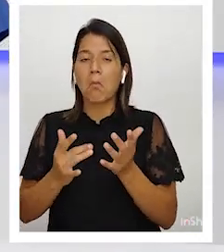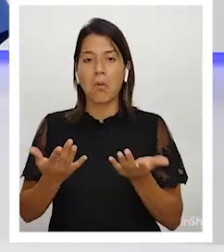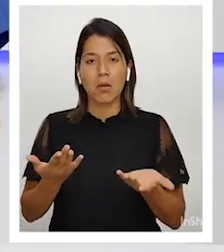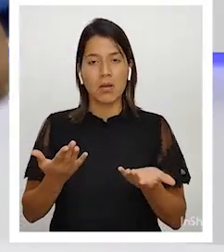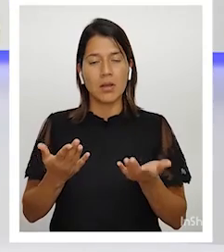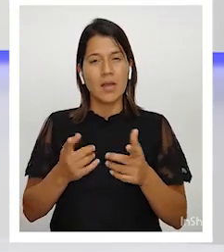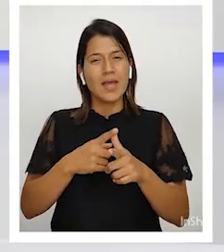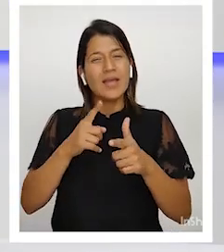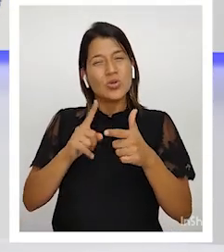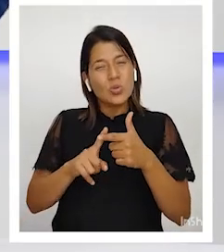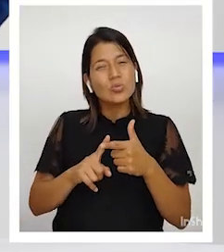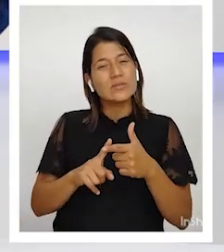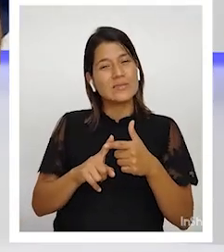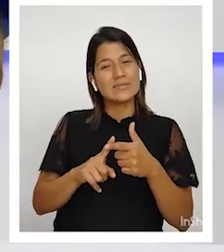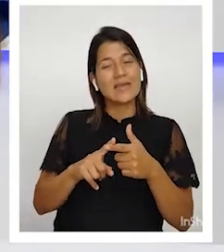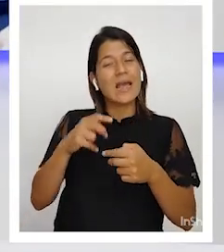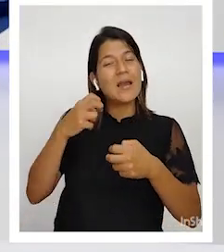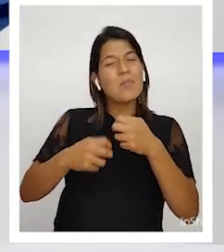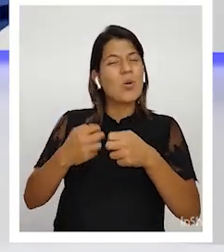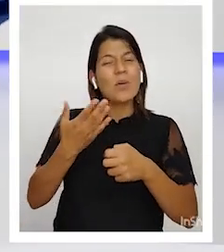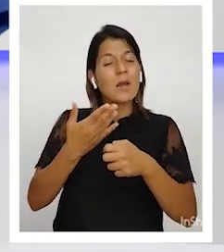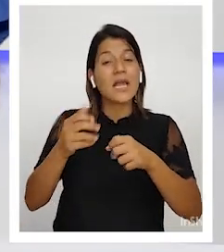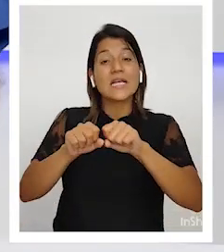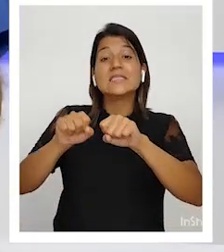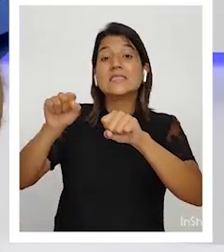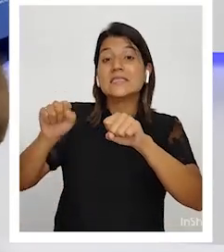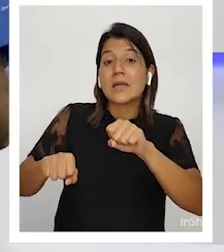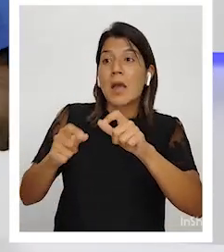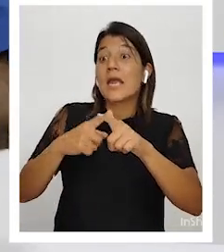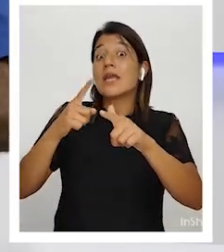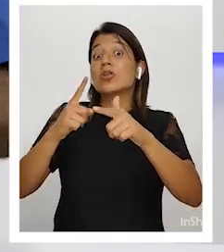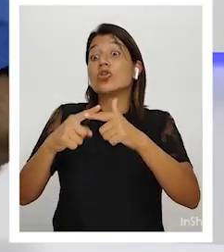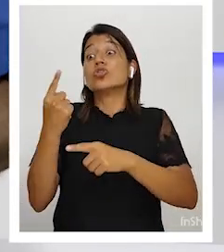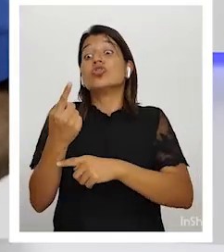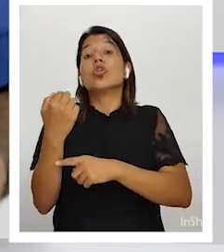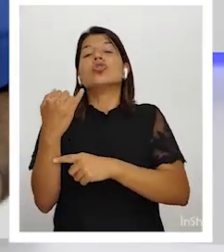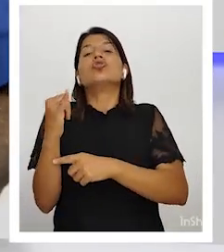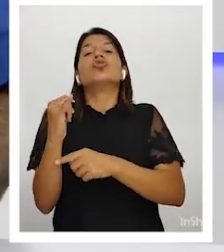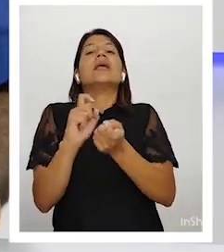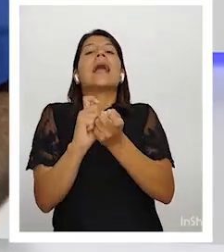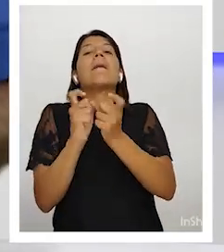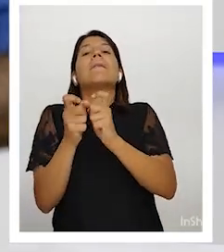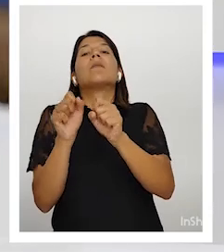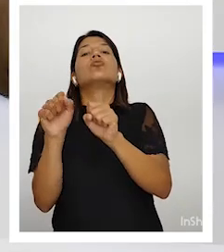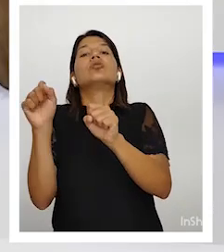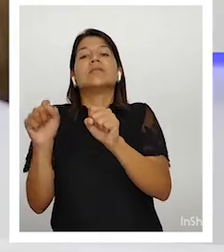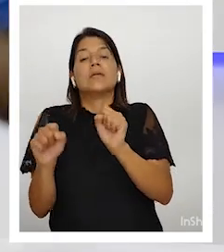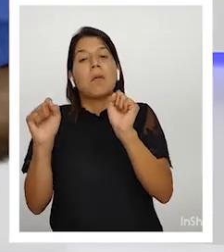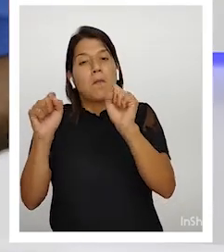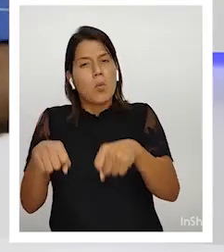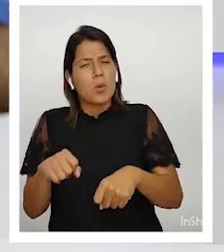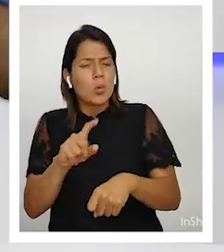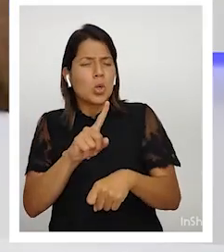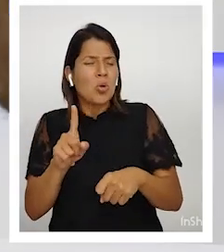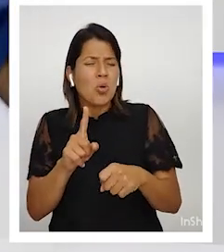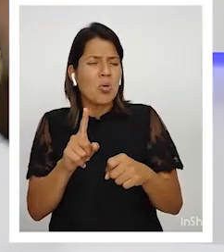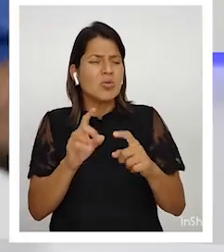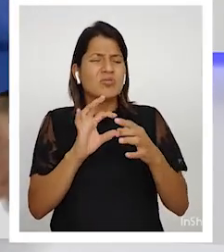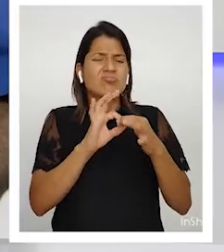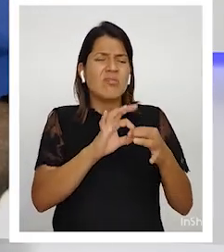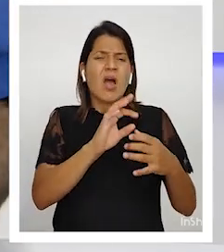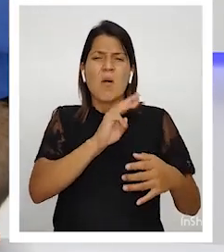sistema y solo con soluciones sistémicas, no son soluciones moralistas. Usted puede meter más policías y más